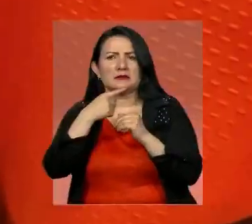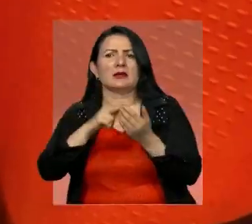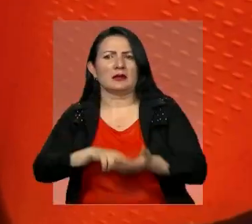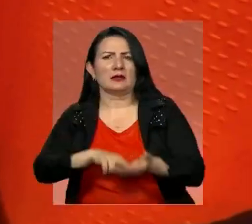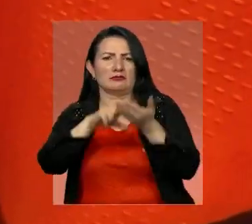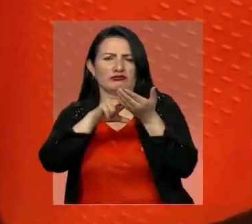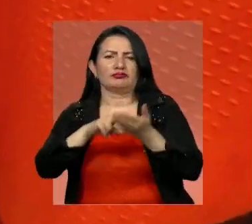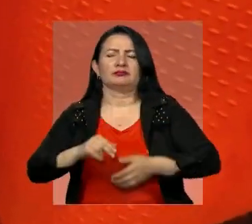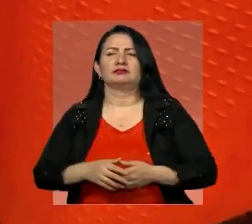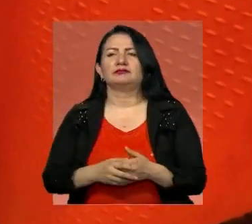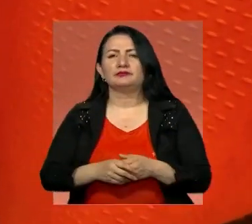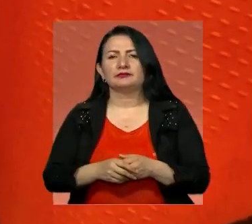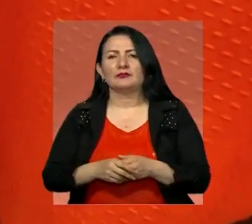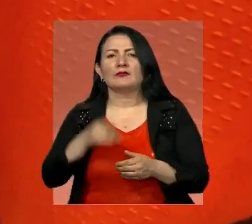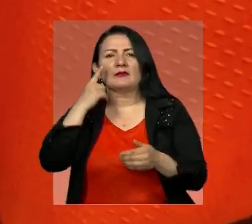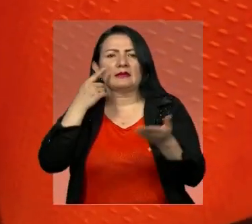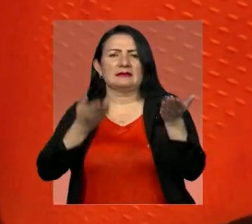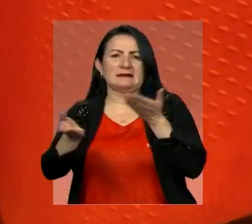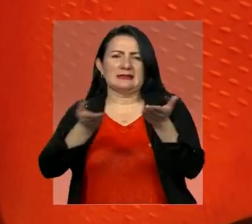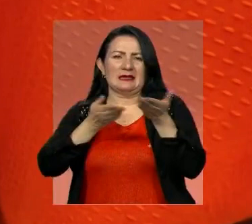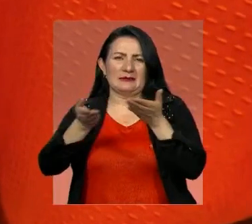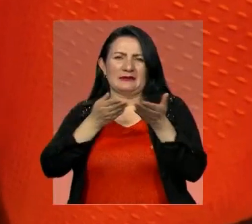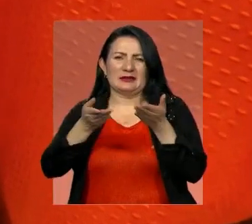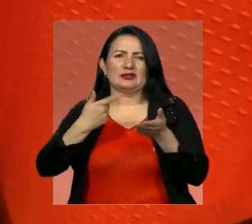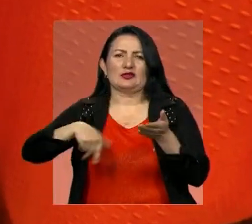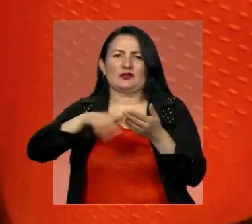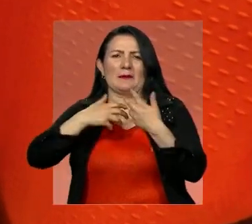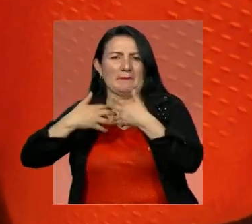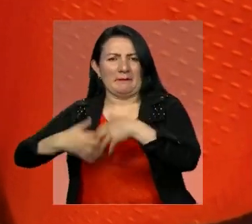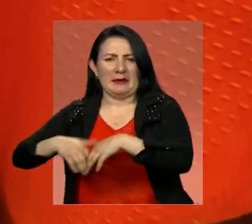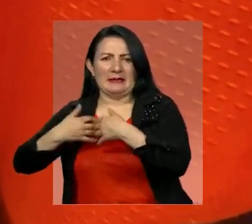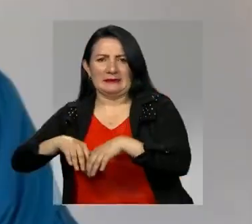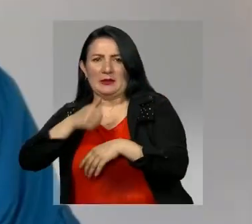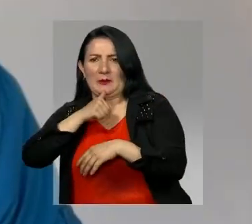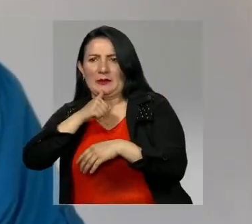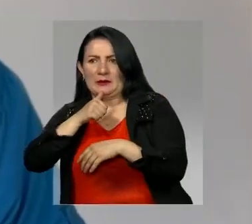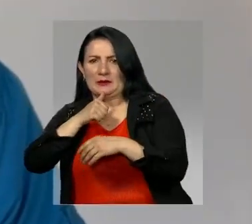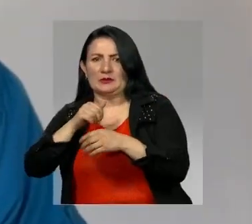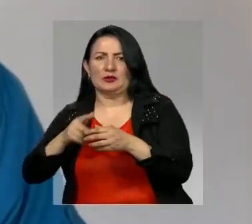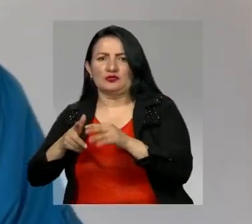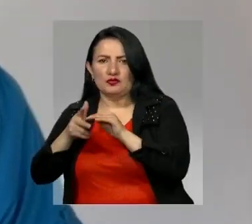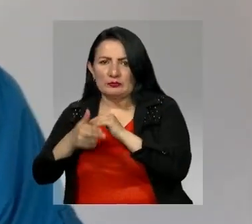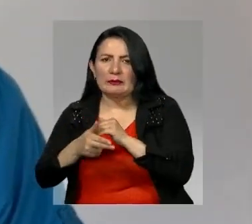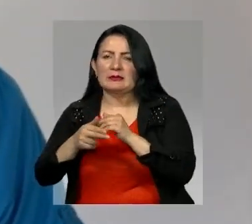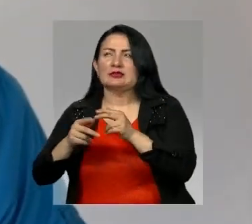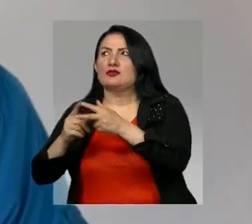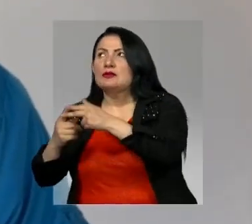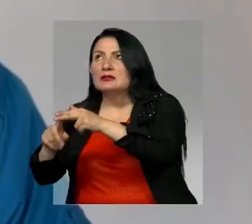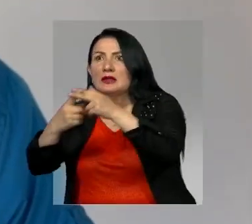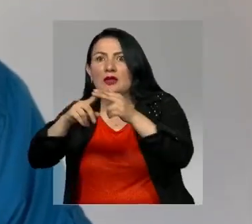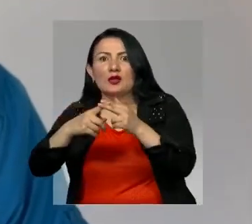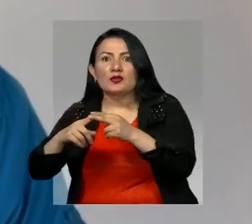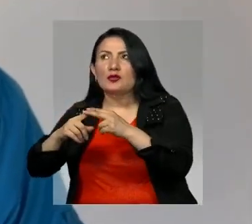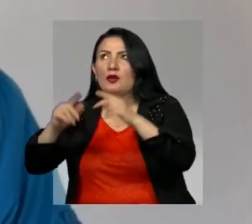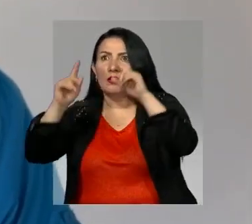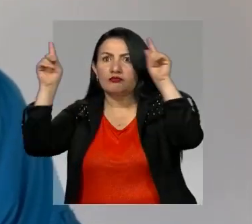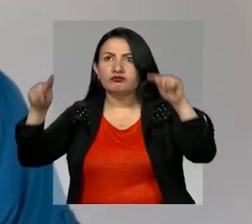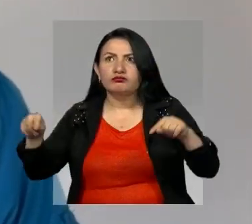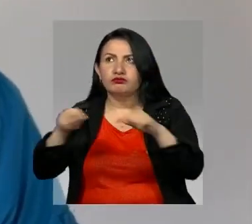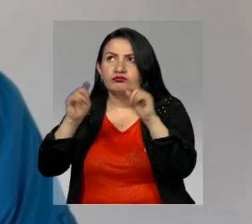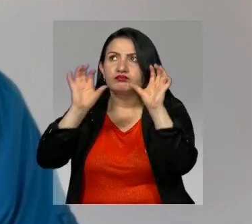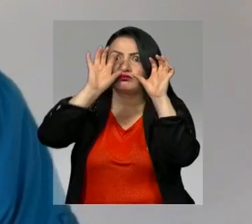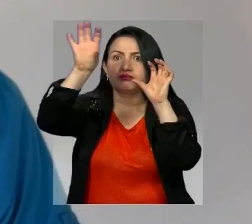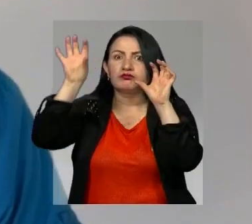restablecer el agua. Todos los servicios que presta la empresa, como reinstalación, suspensiones, instalaciones de medidor, son